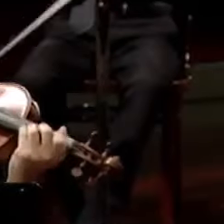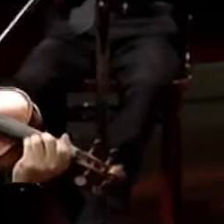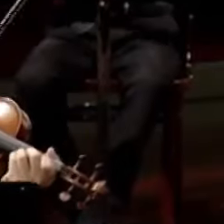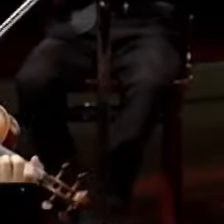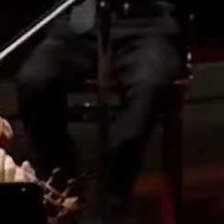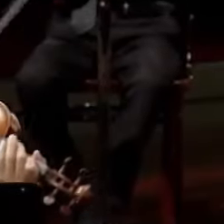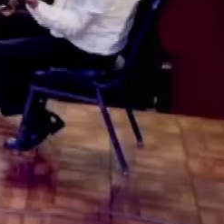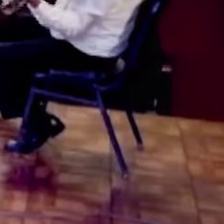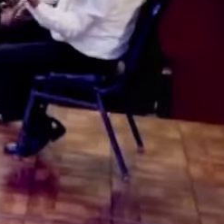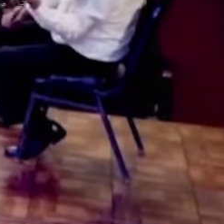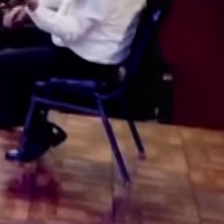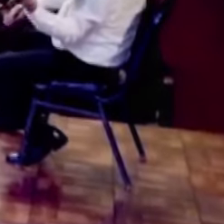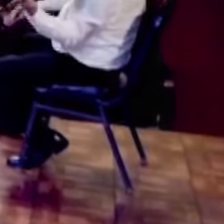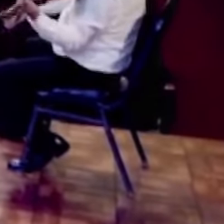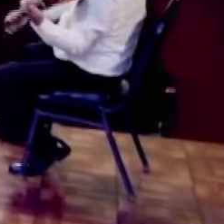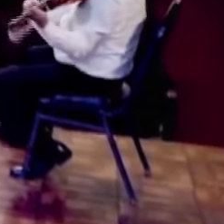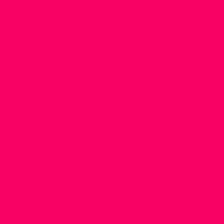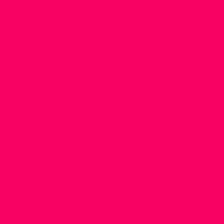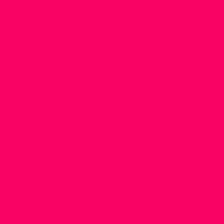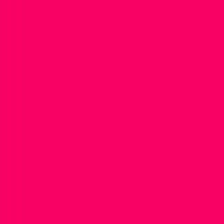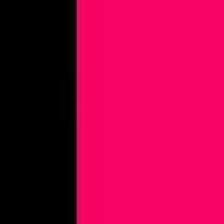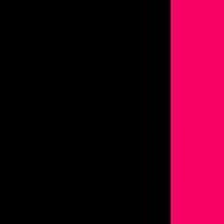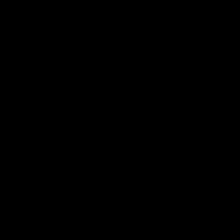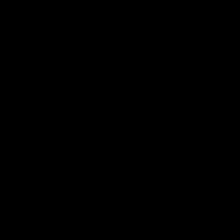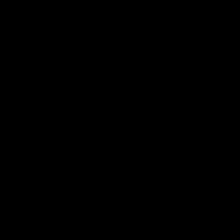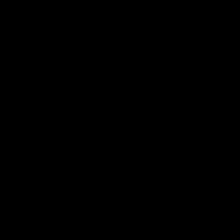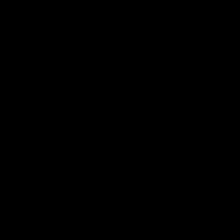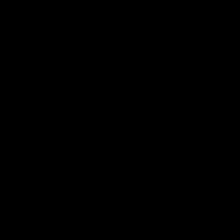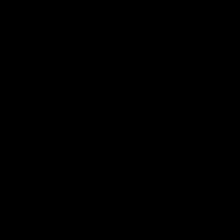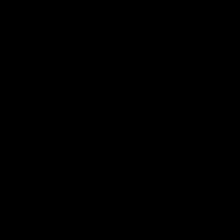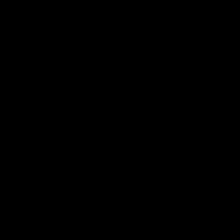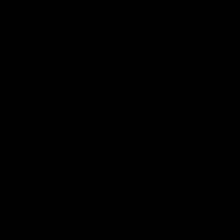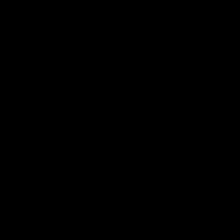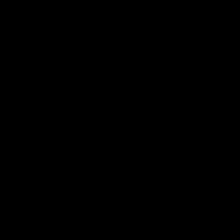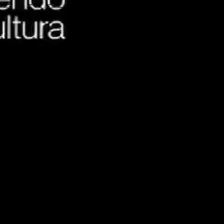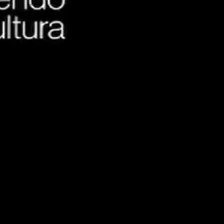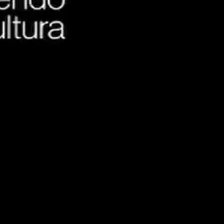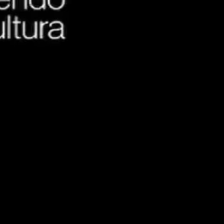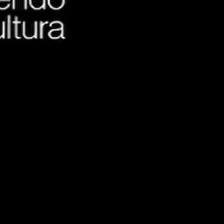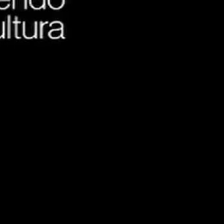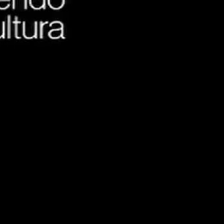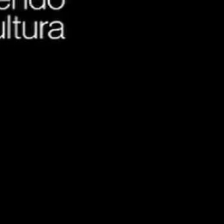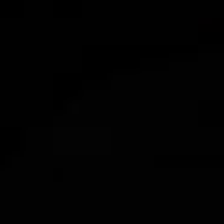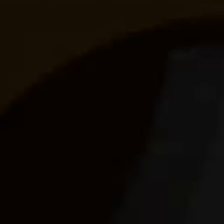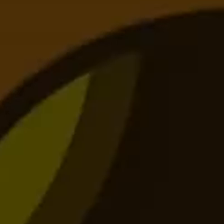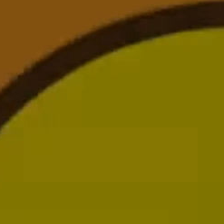enero a las 7 de la noche aquí en 13 Costa Rica Televisión